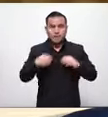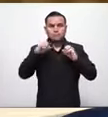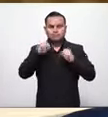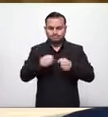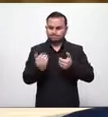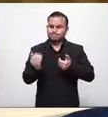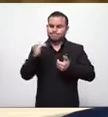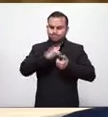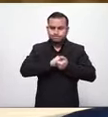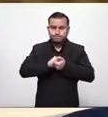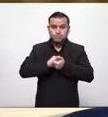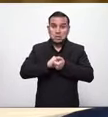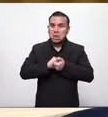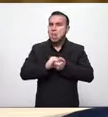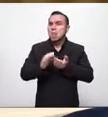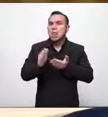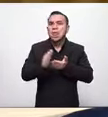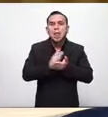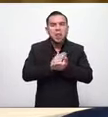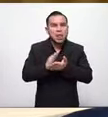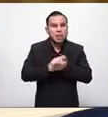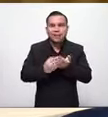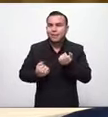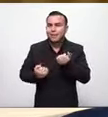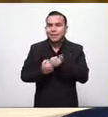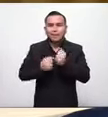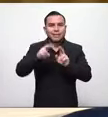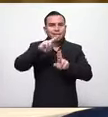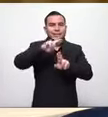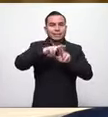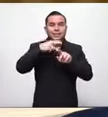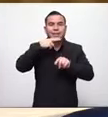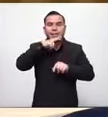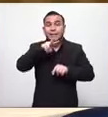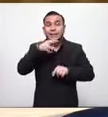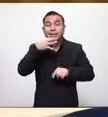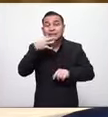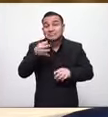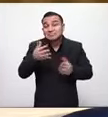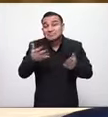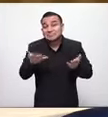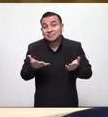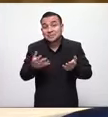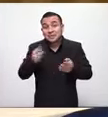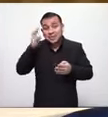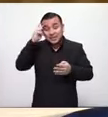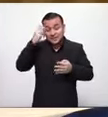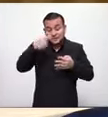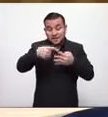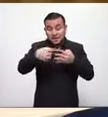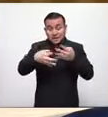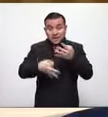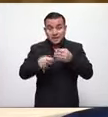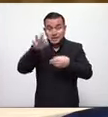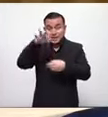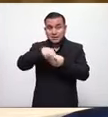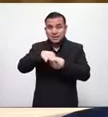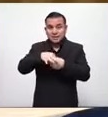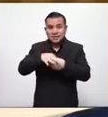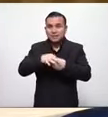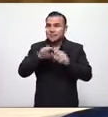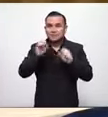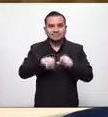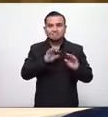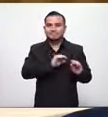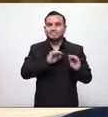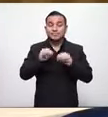el apoyo ni el respaldo del gobierno por lo tanto es una ley que difícilmente pueda ser